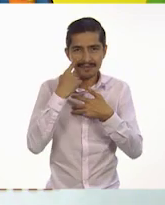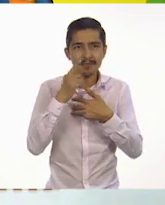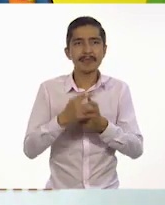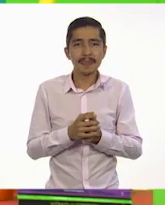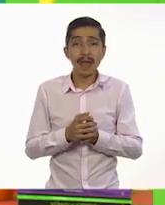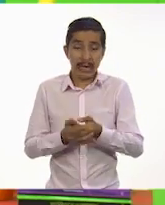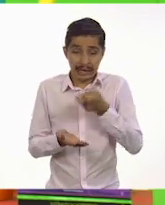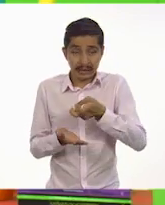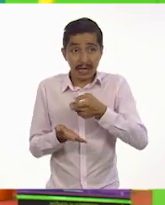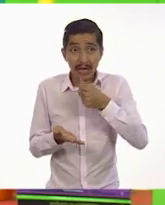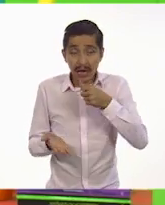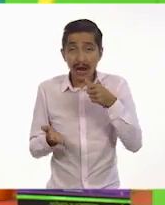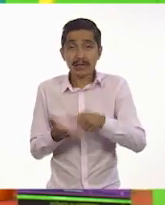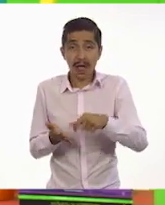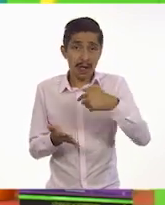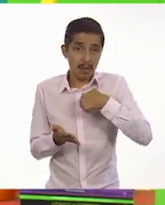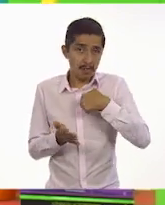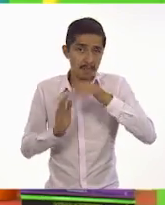me las han dado.